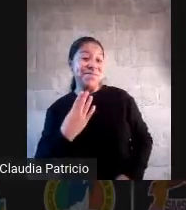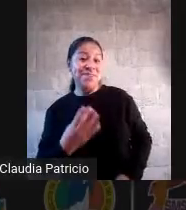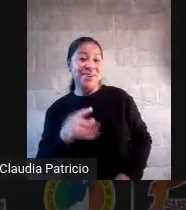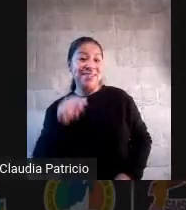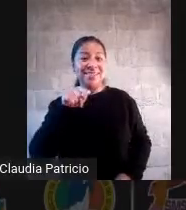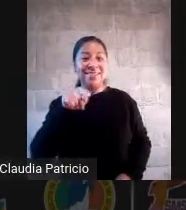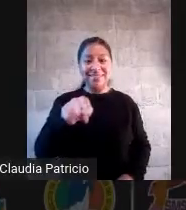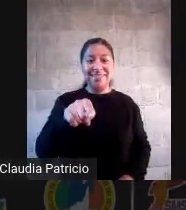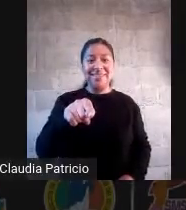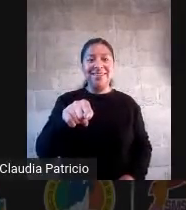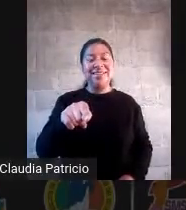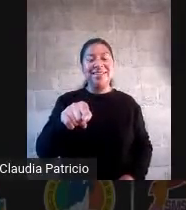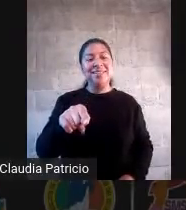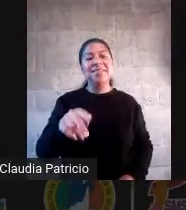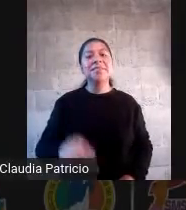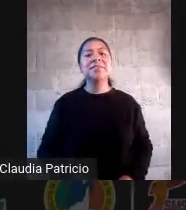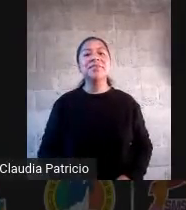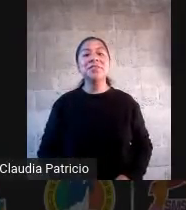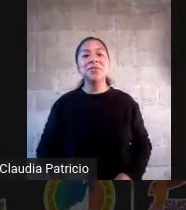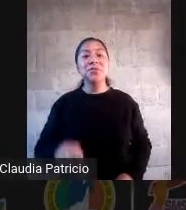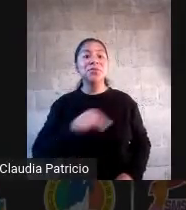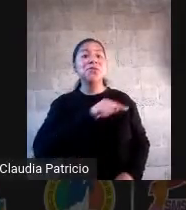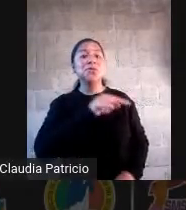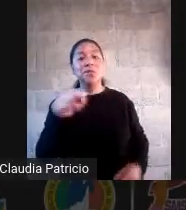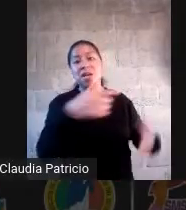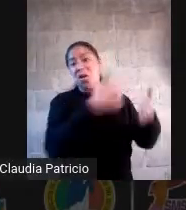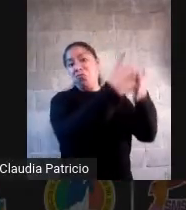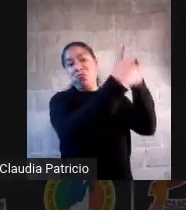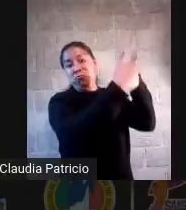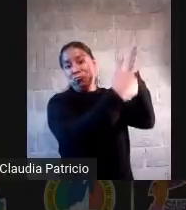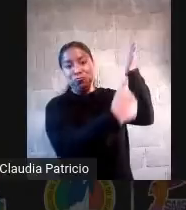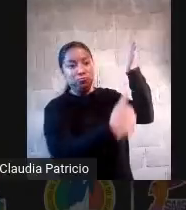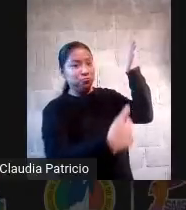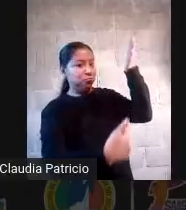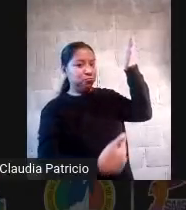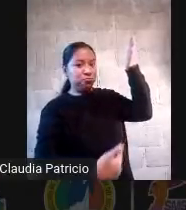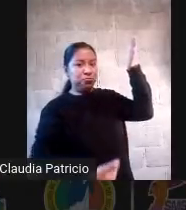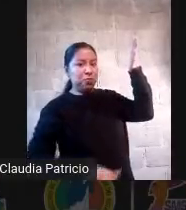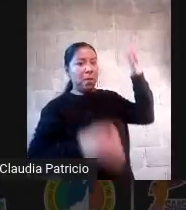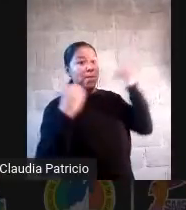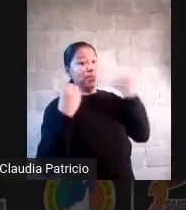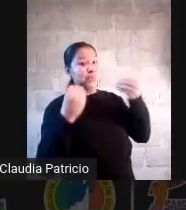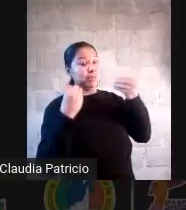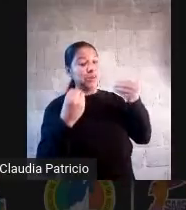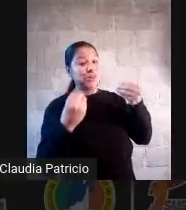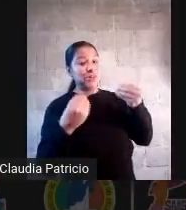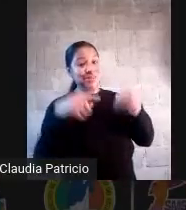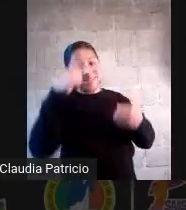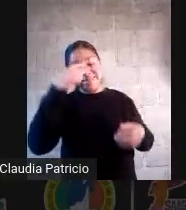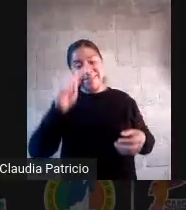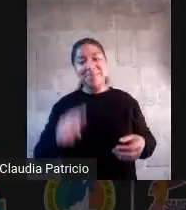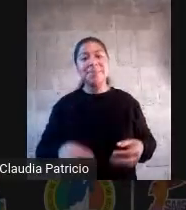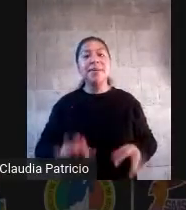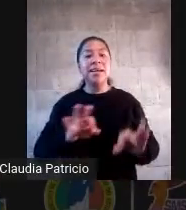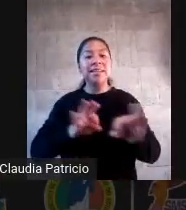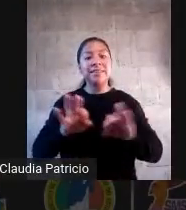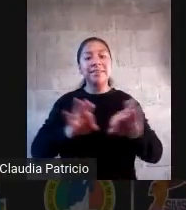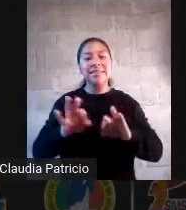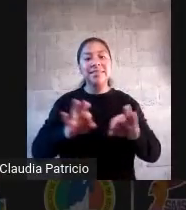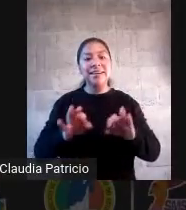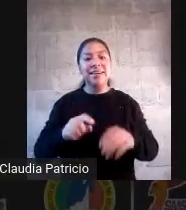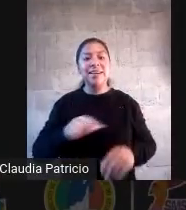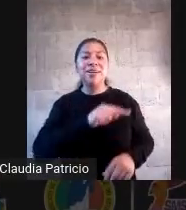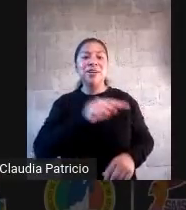chistera de estrategias didácticas para estos casos. A lo mejor no te funcionó la estrategia